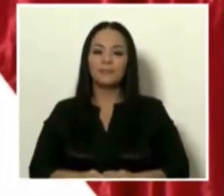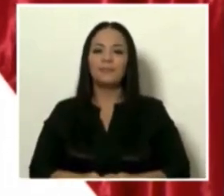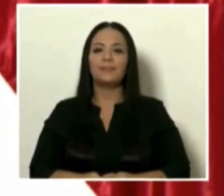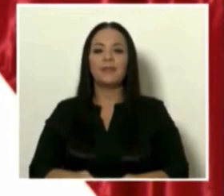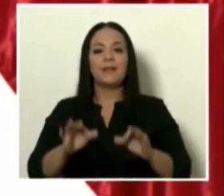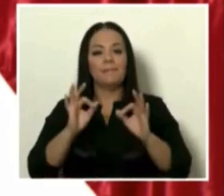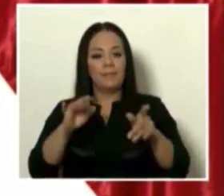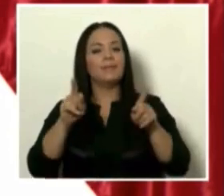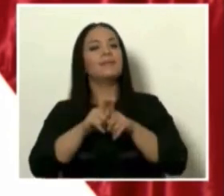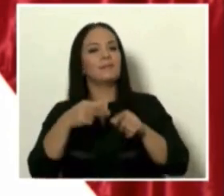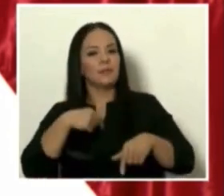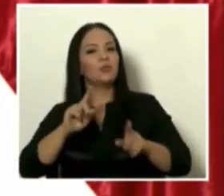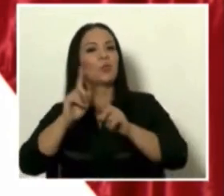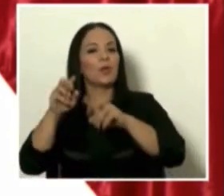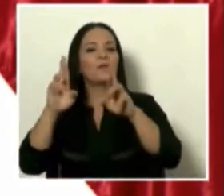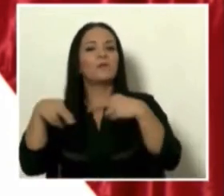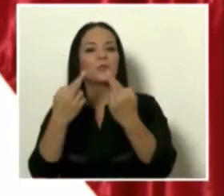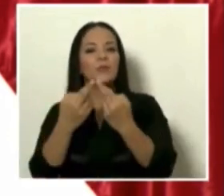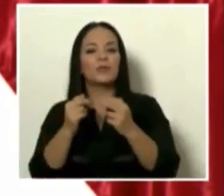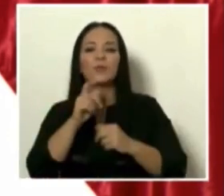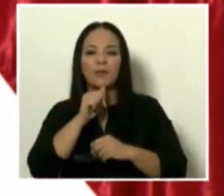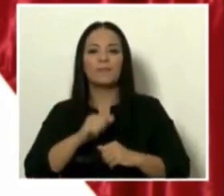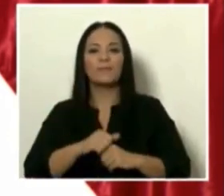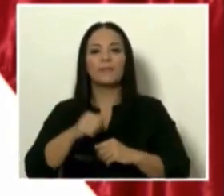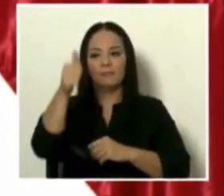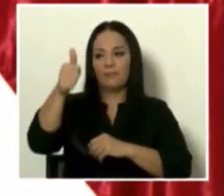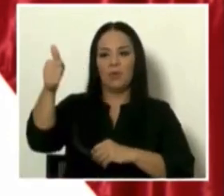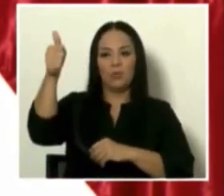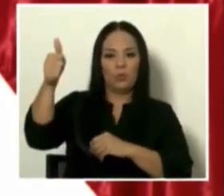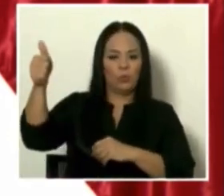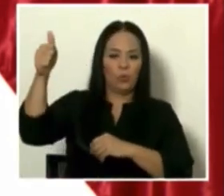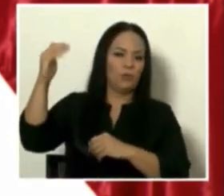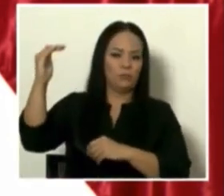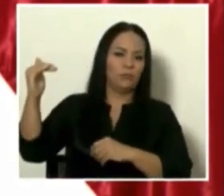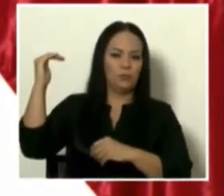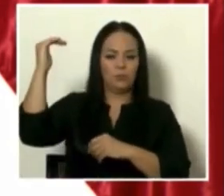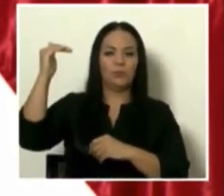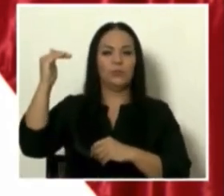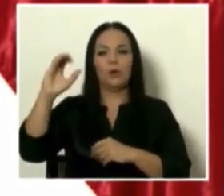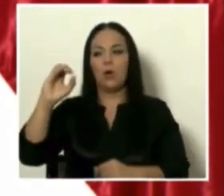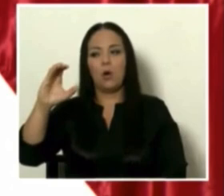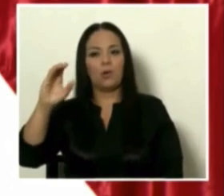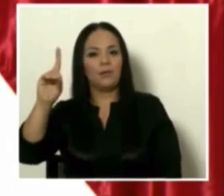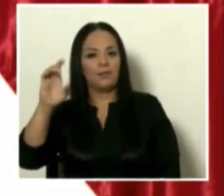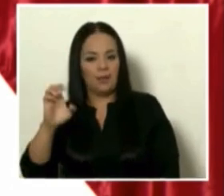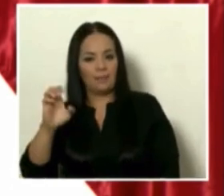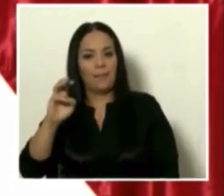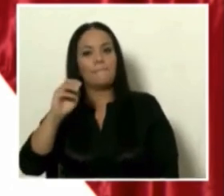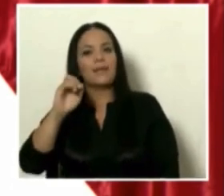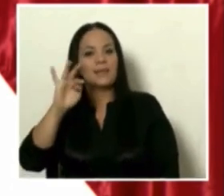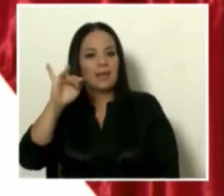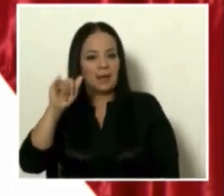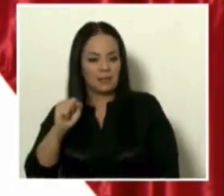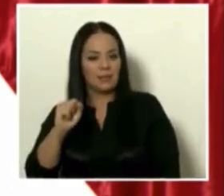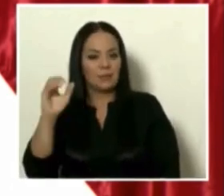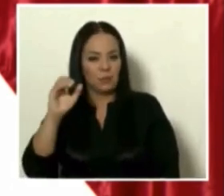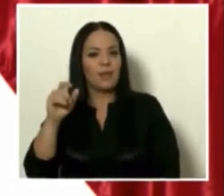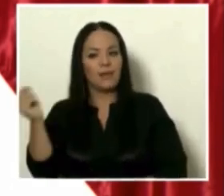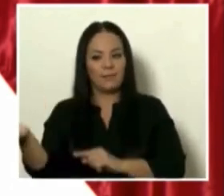con las máximas autoridades de la OCDE, Matías Corman, que estuvo aquí,